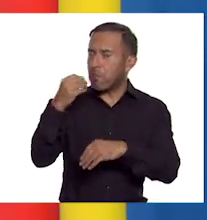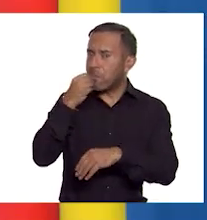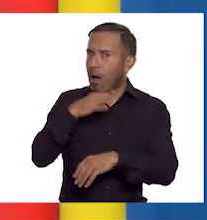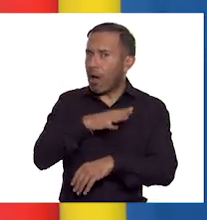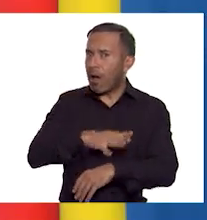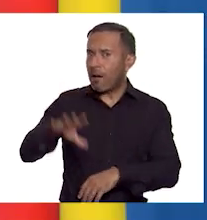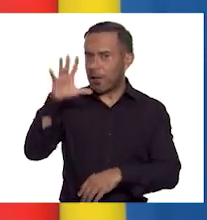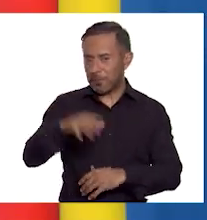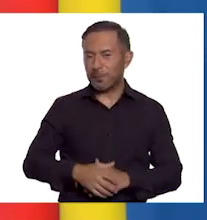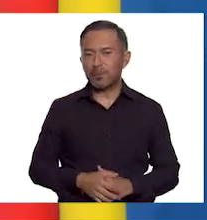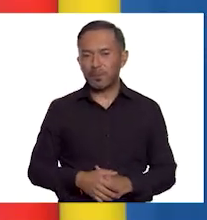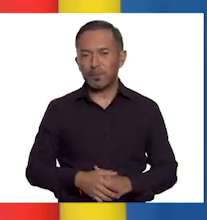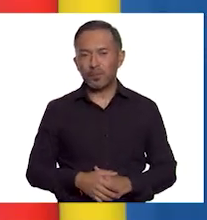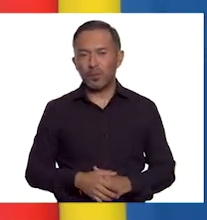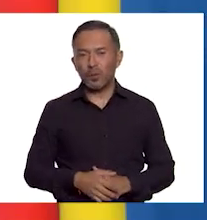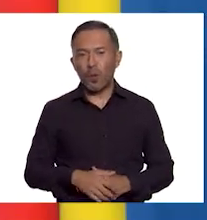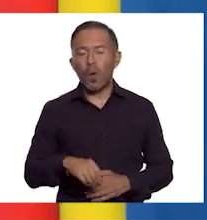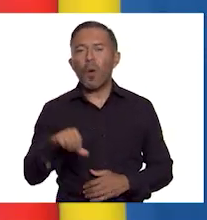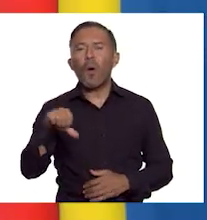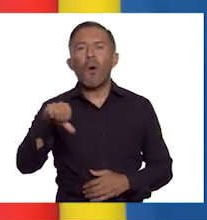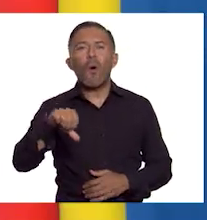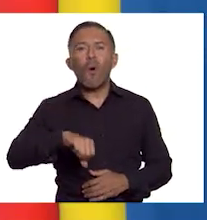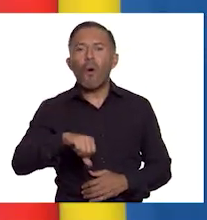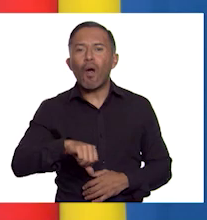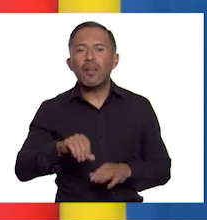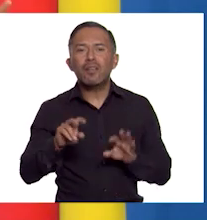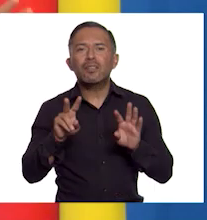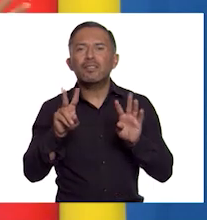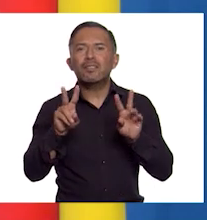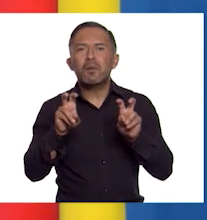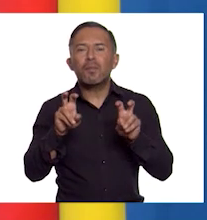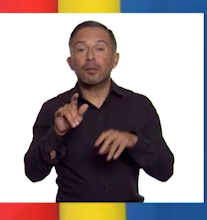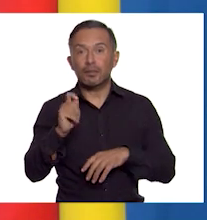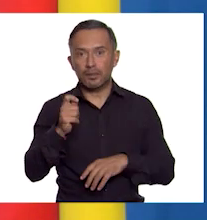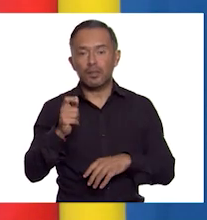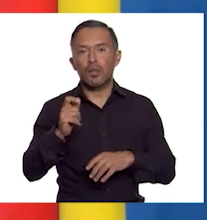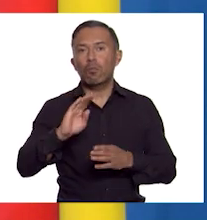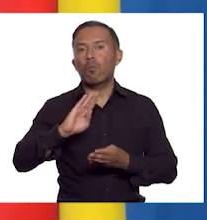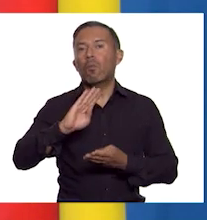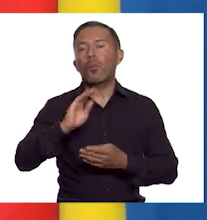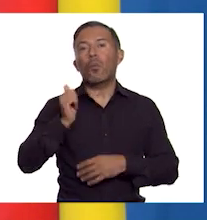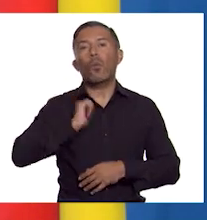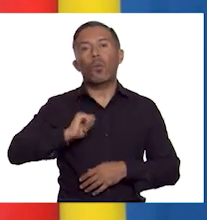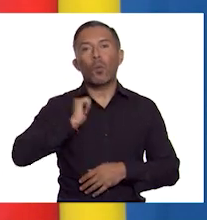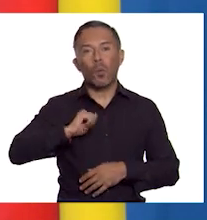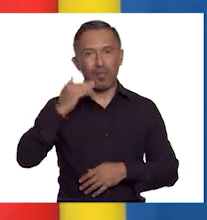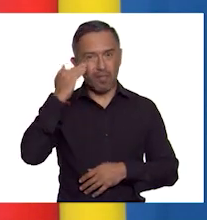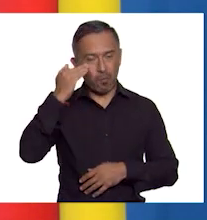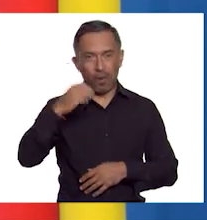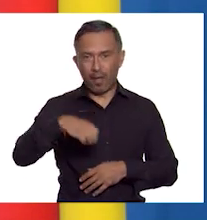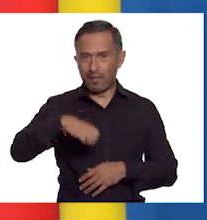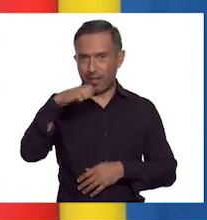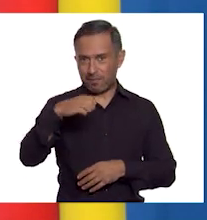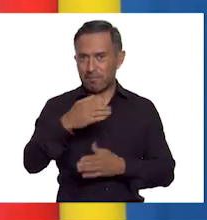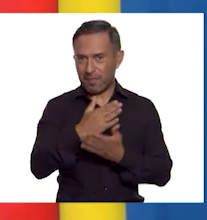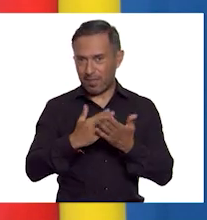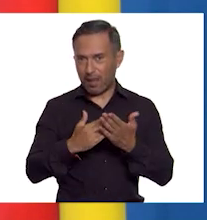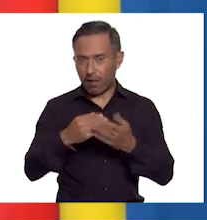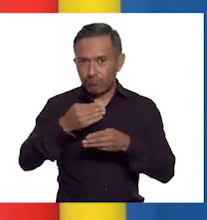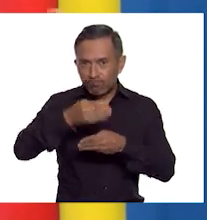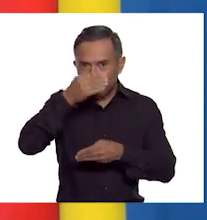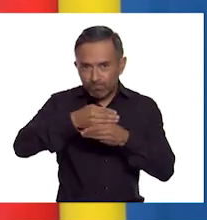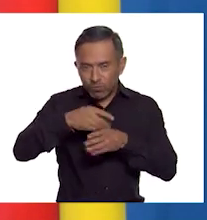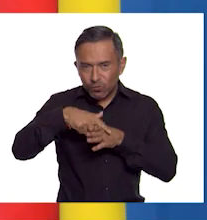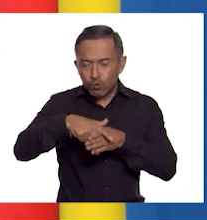El día de hoy nos centraremos en una de las regiones más avanzadas del mundo durante la Edad Media, la más poblada y la de